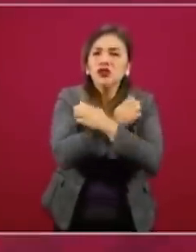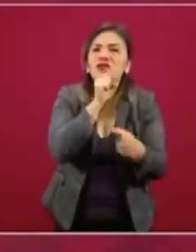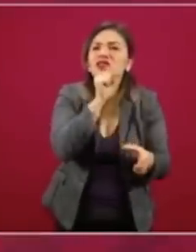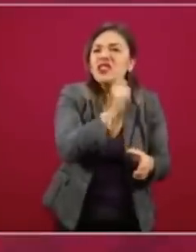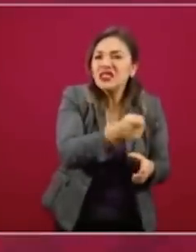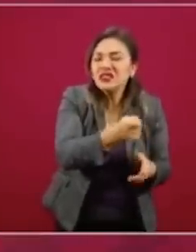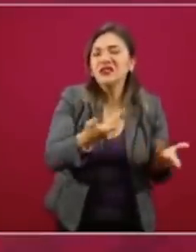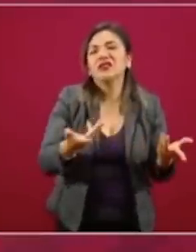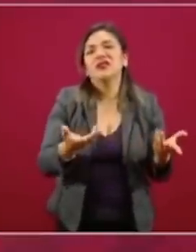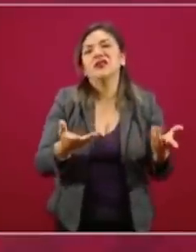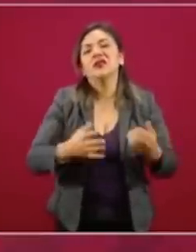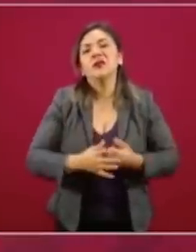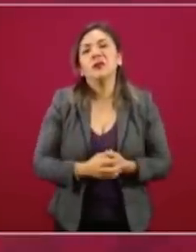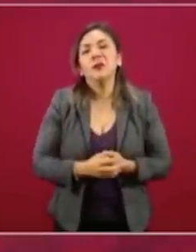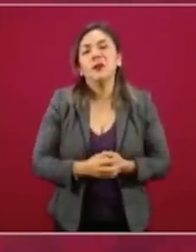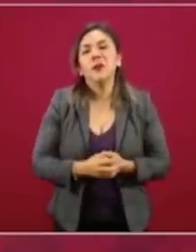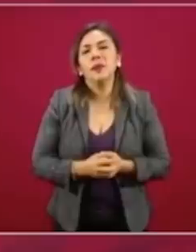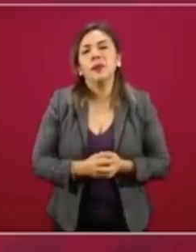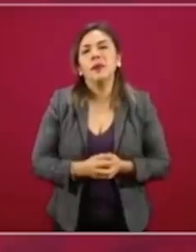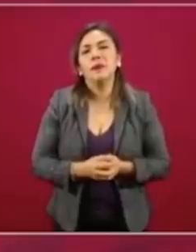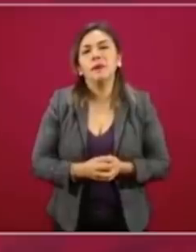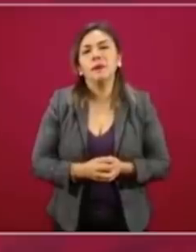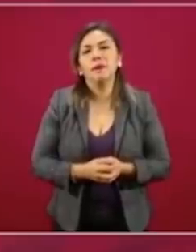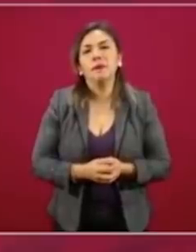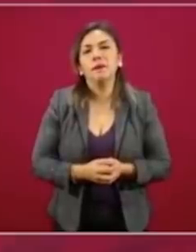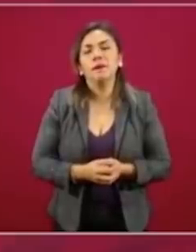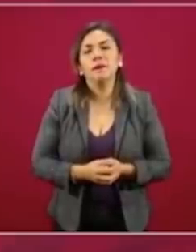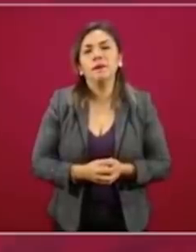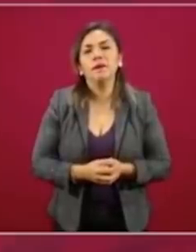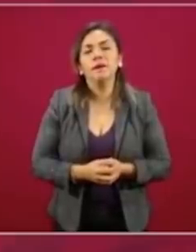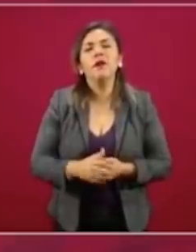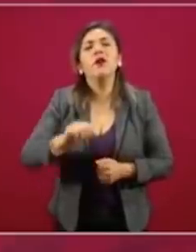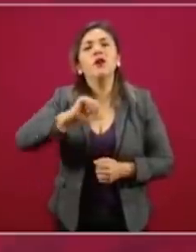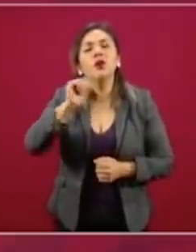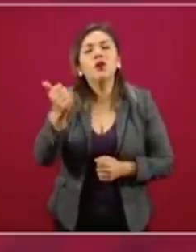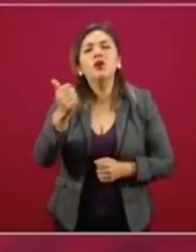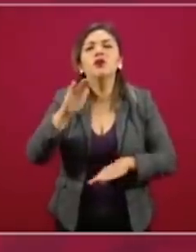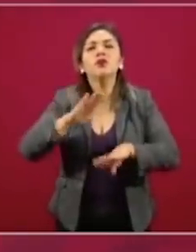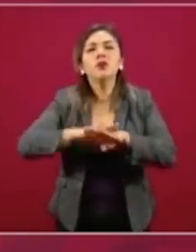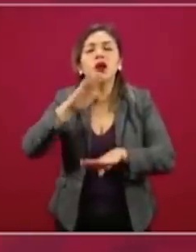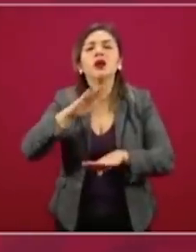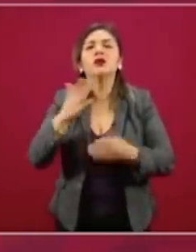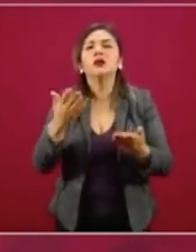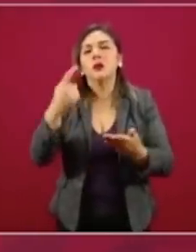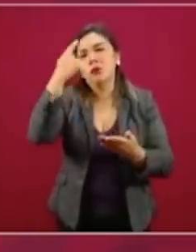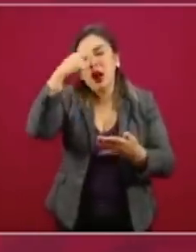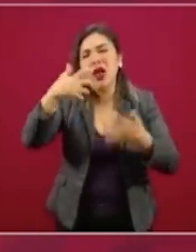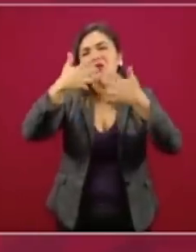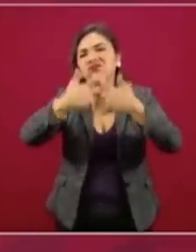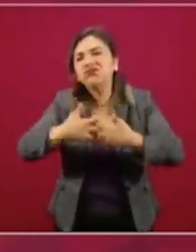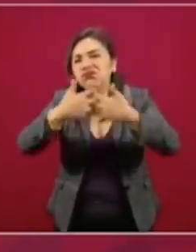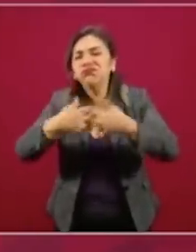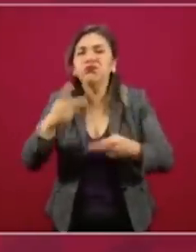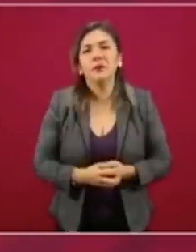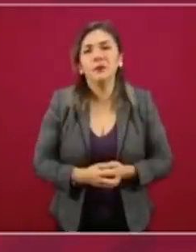sectores que tienen que ver con la producción,